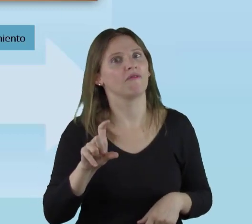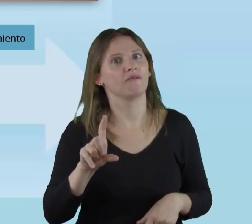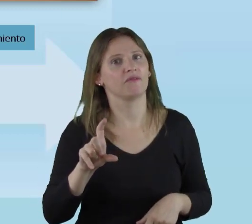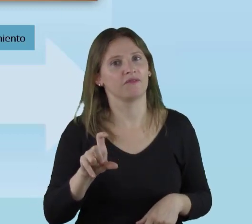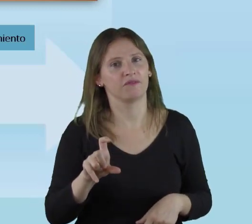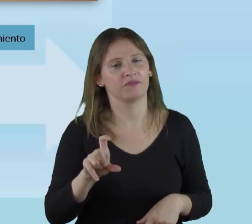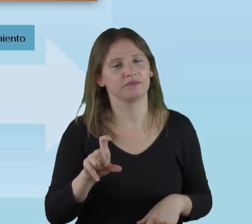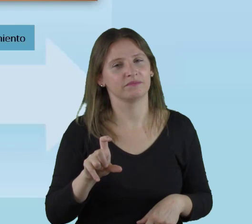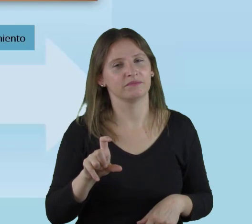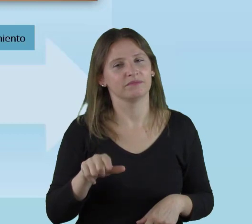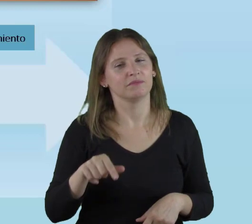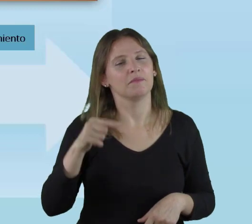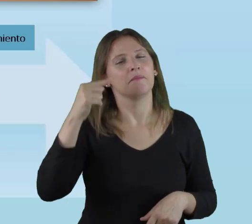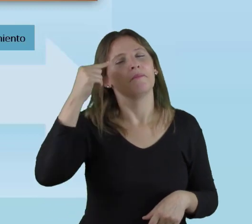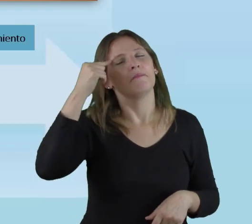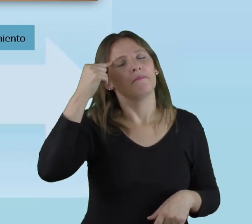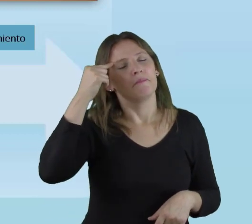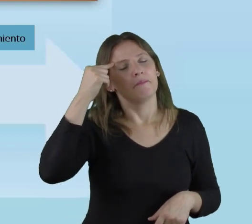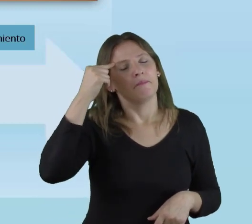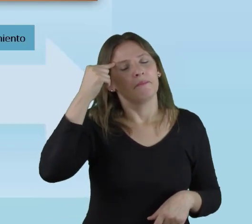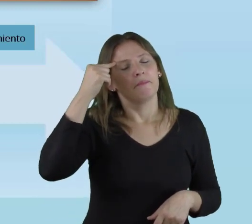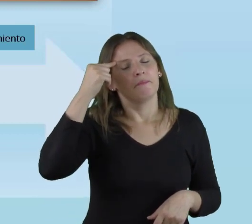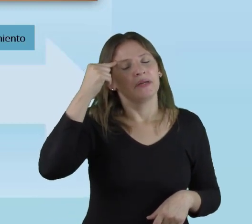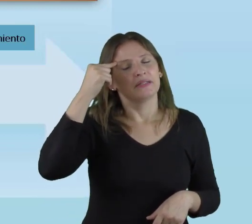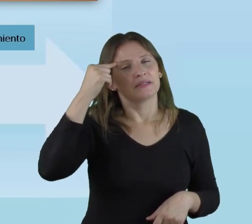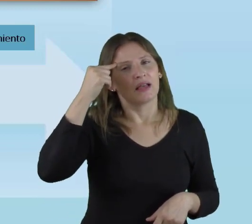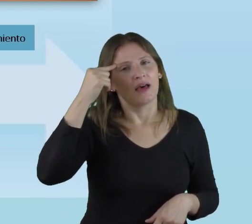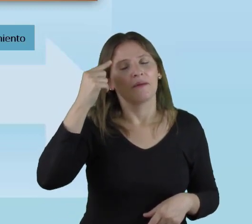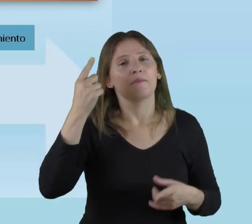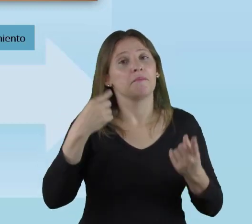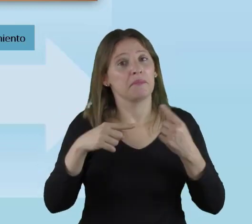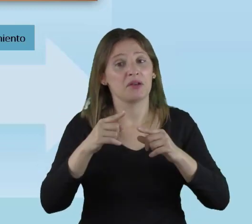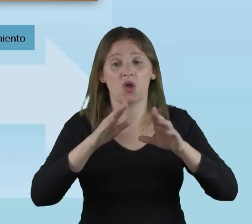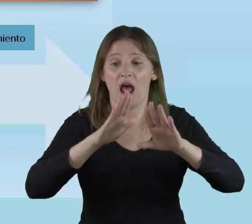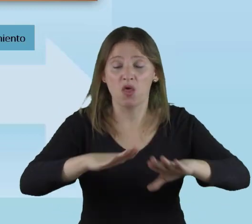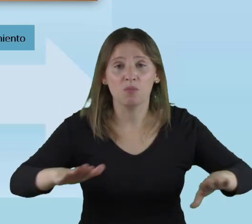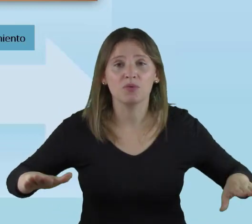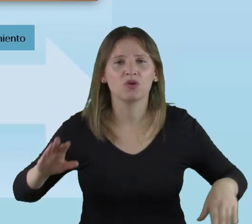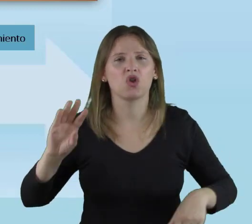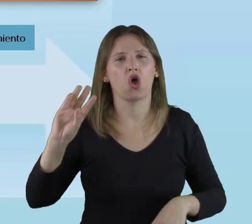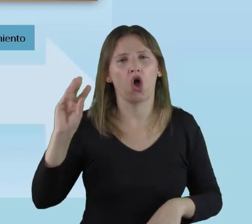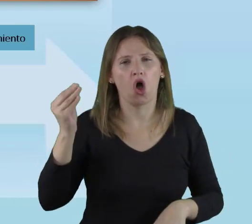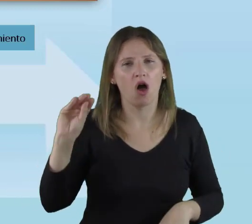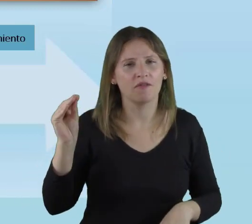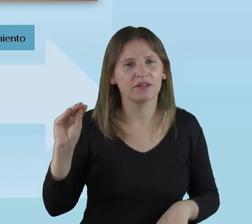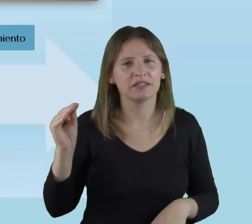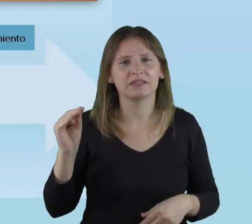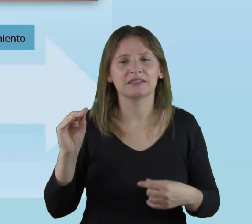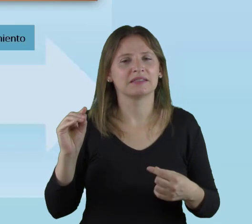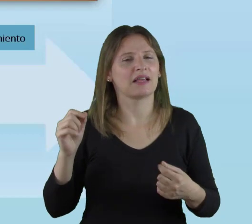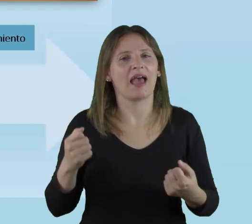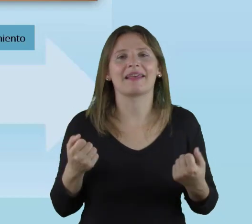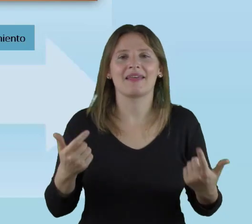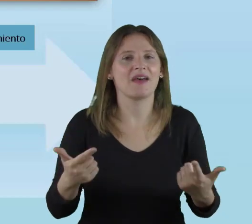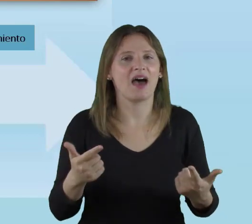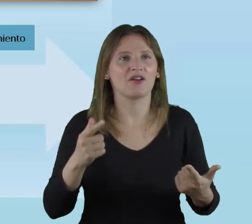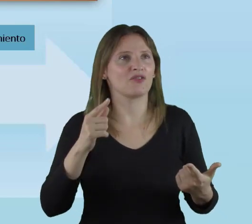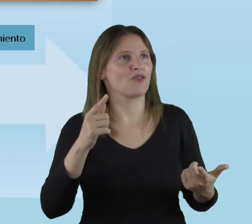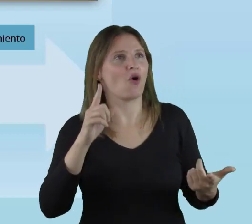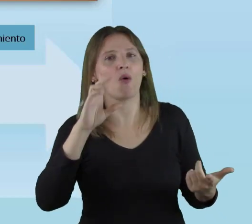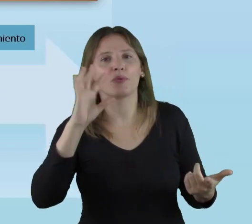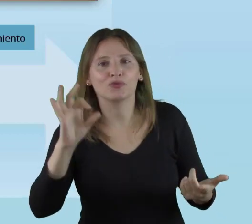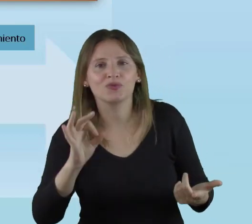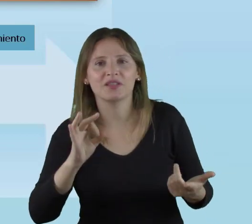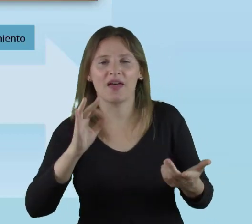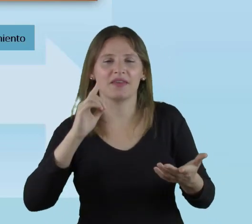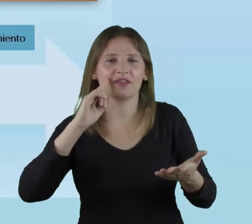Pero por supuesto que esto es pensado en eso. Pero de ahí los chicos, los jóvenes, van